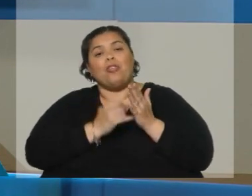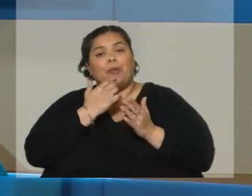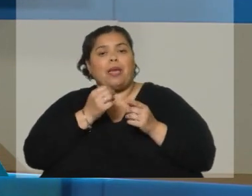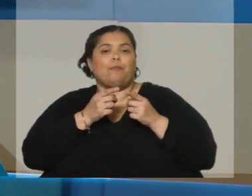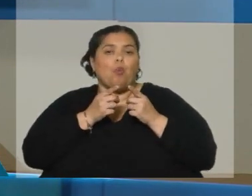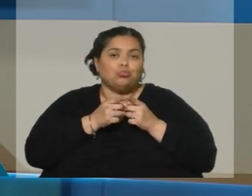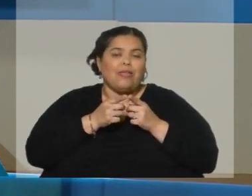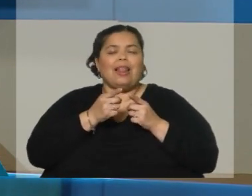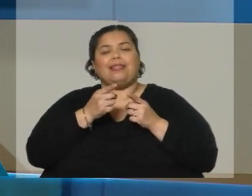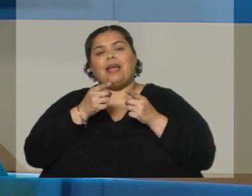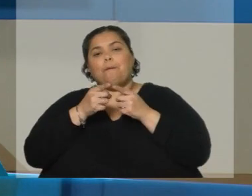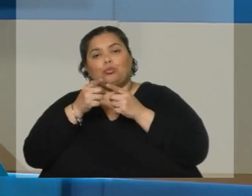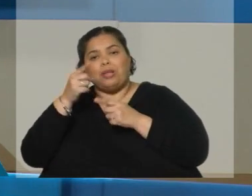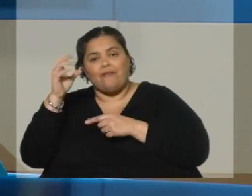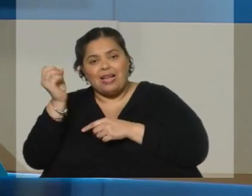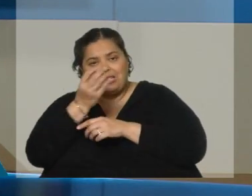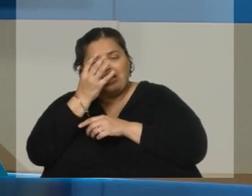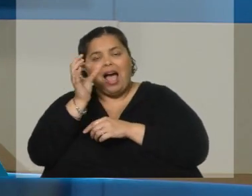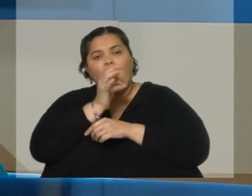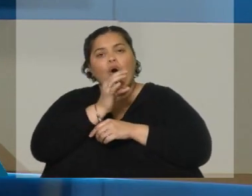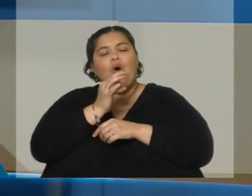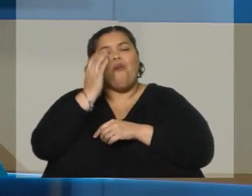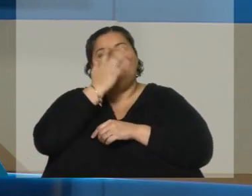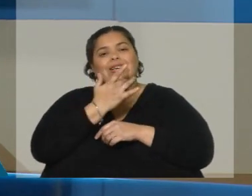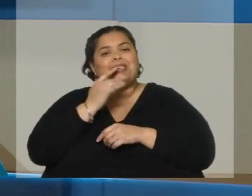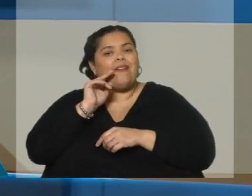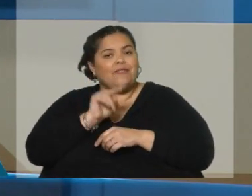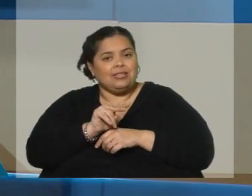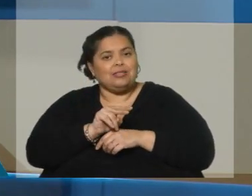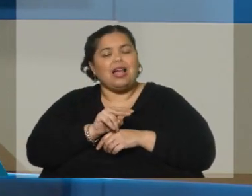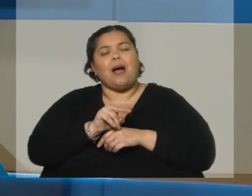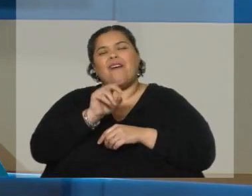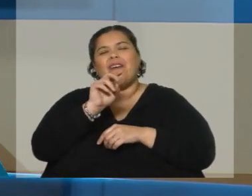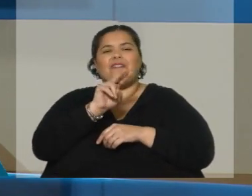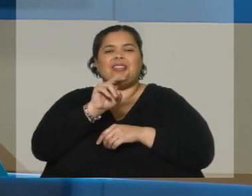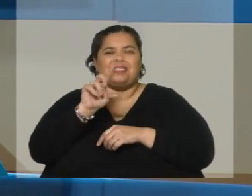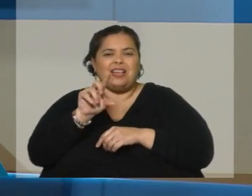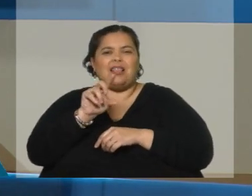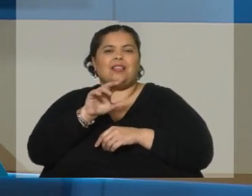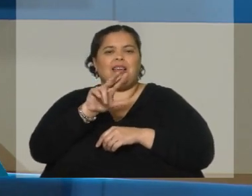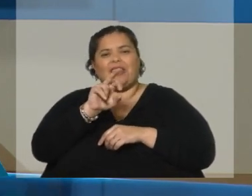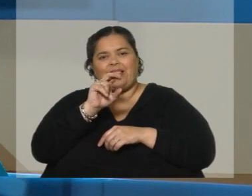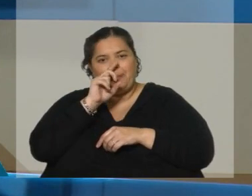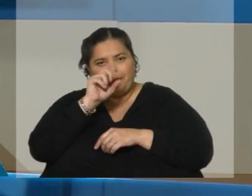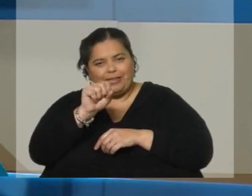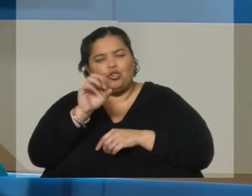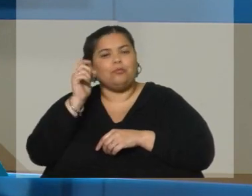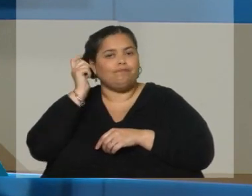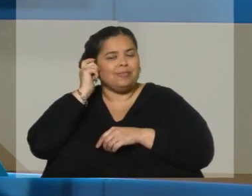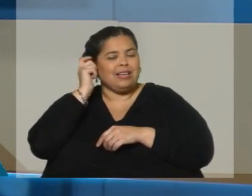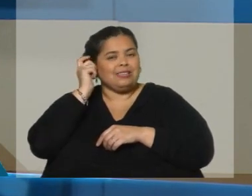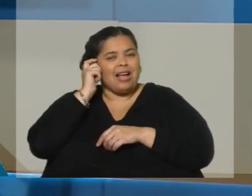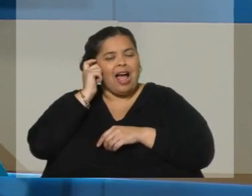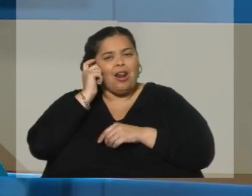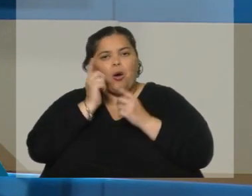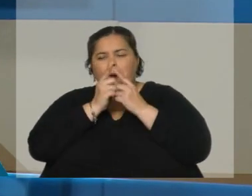Punta Ballena, Bella Vista, alrededor de los 27, 28.000 pesos. Muy lejos San Carlos, que está cerca, pero el promedio es 12.000 pesos.